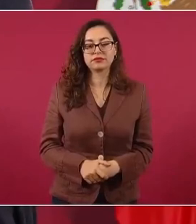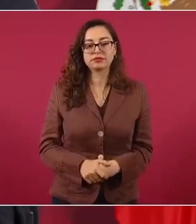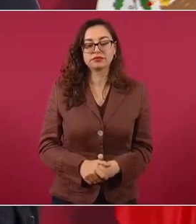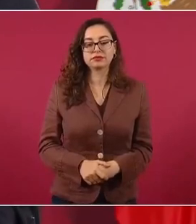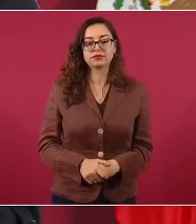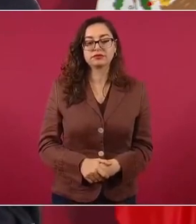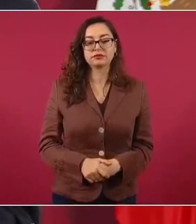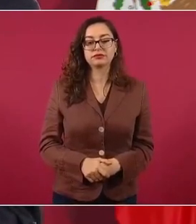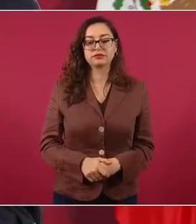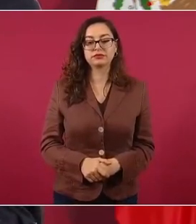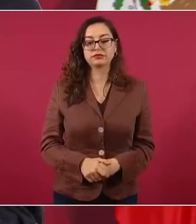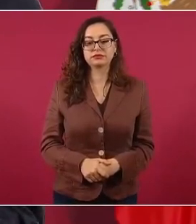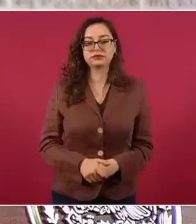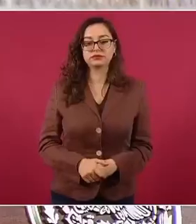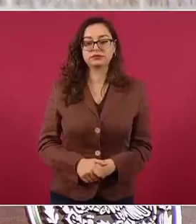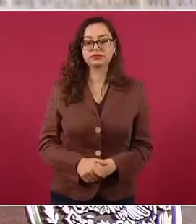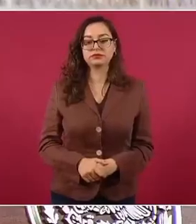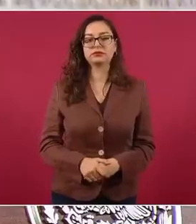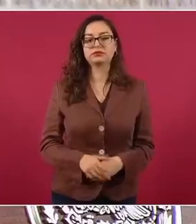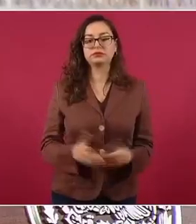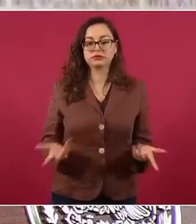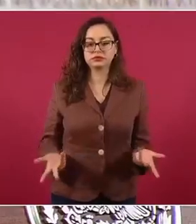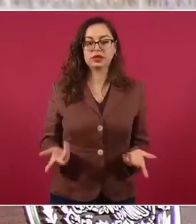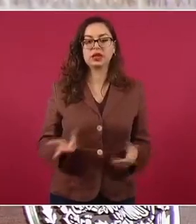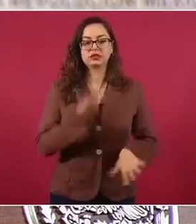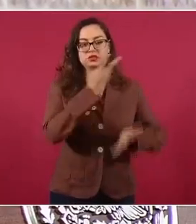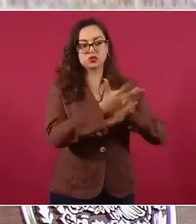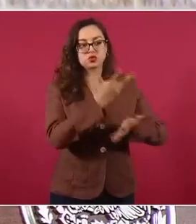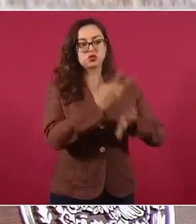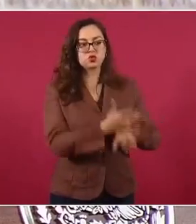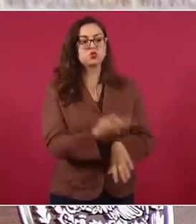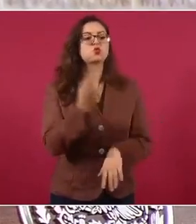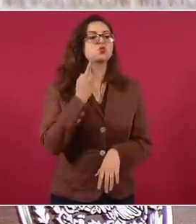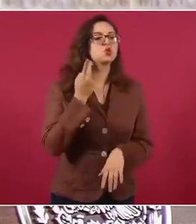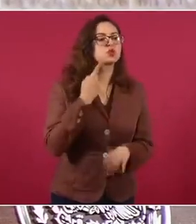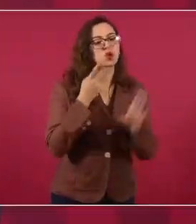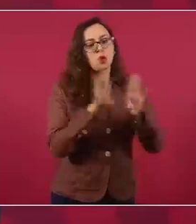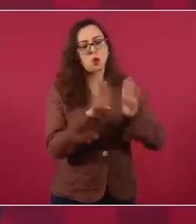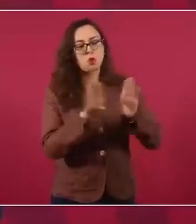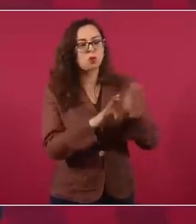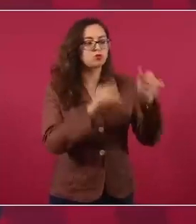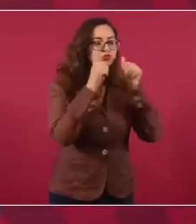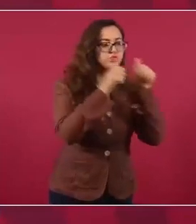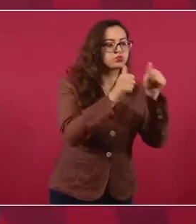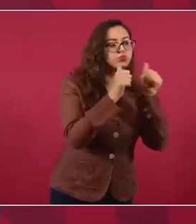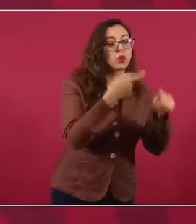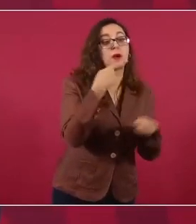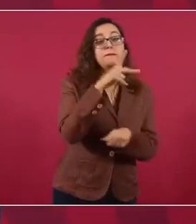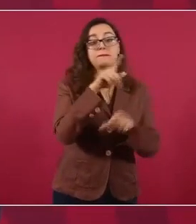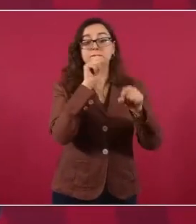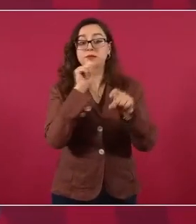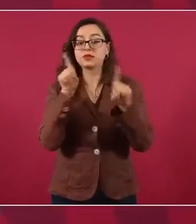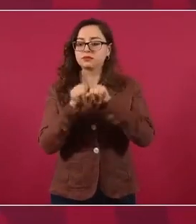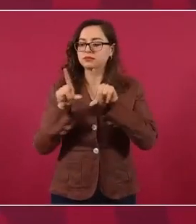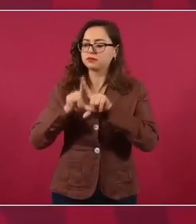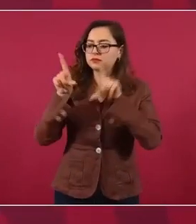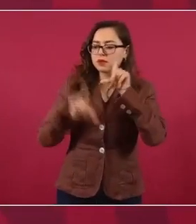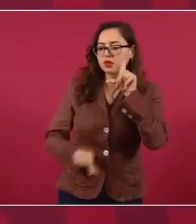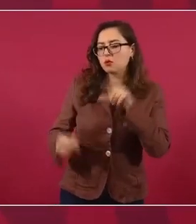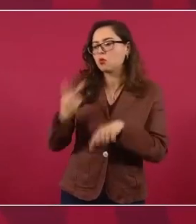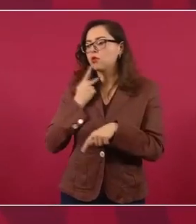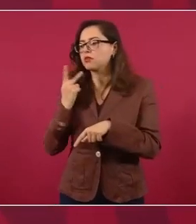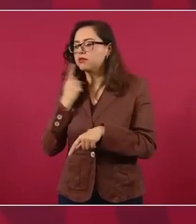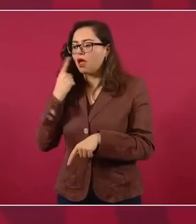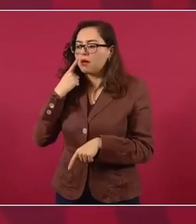de la política en Estados Unidos, pero también muy pendientes de la política de lo que sucede en nuestro